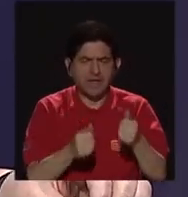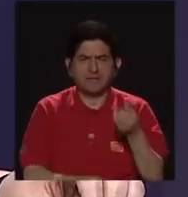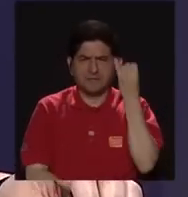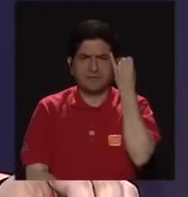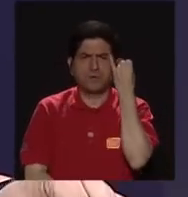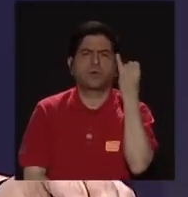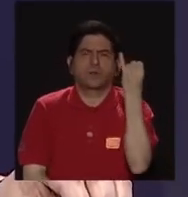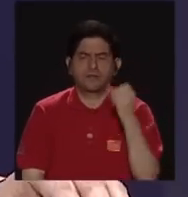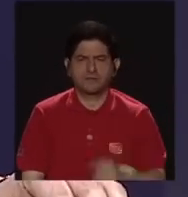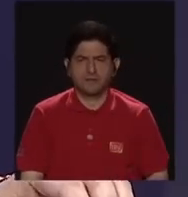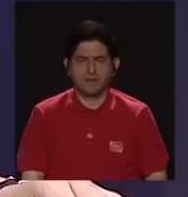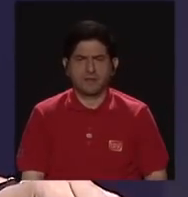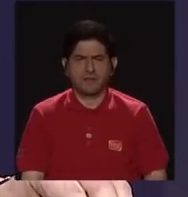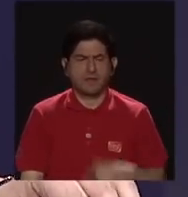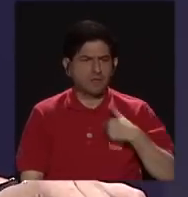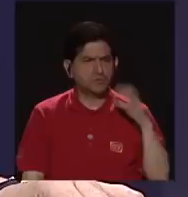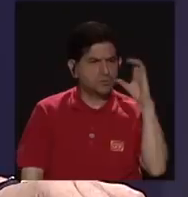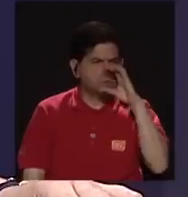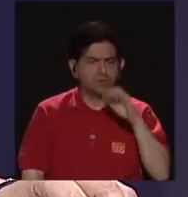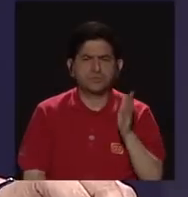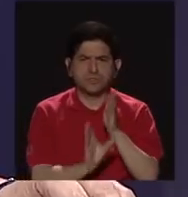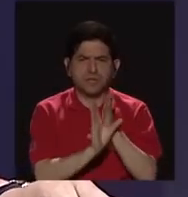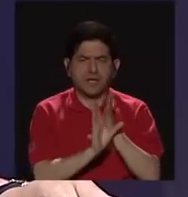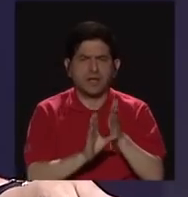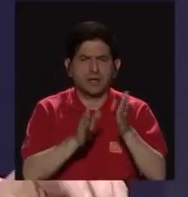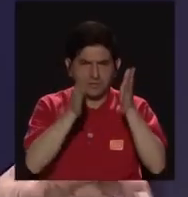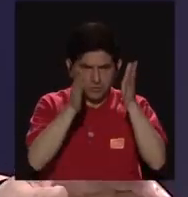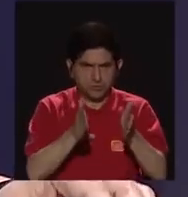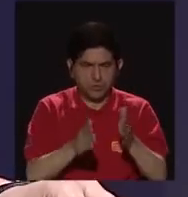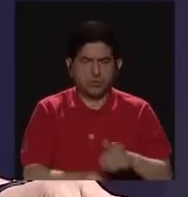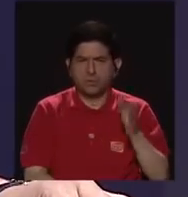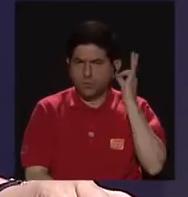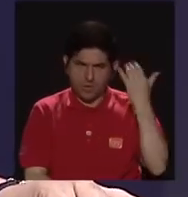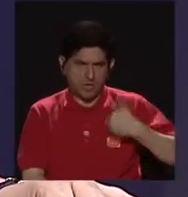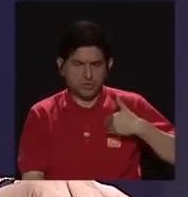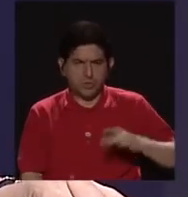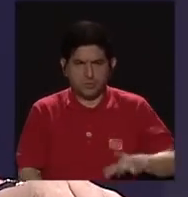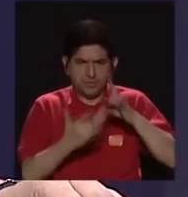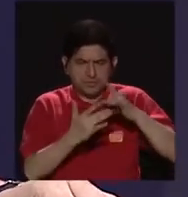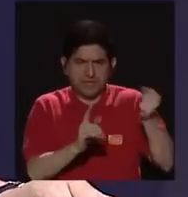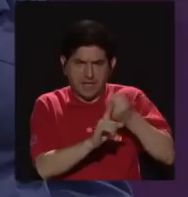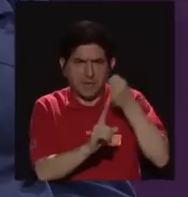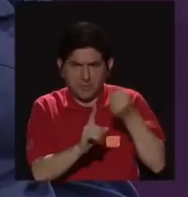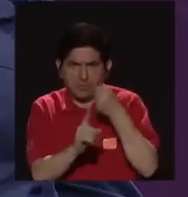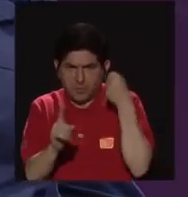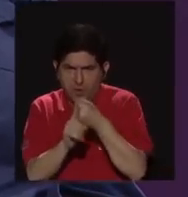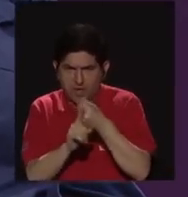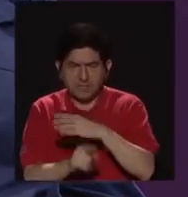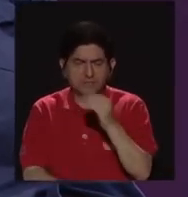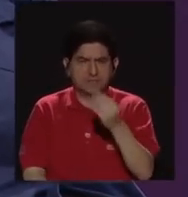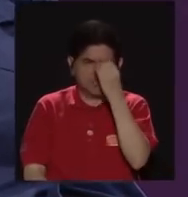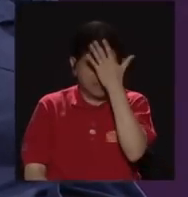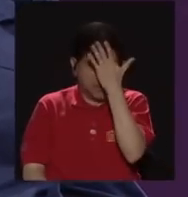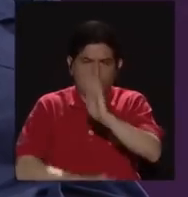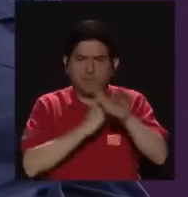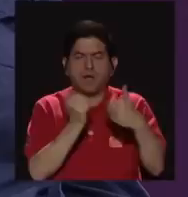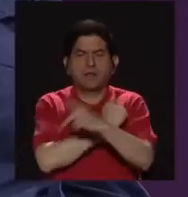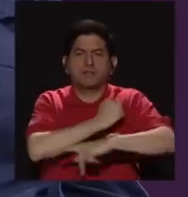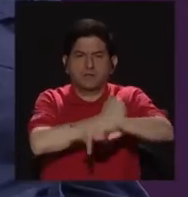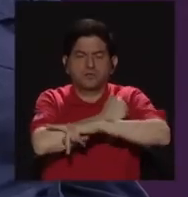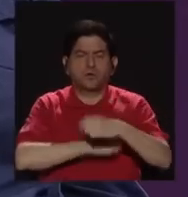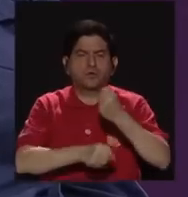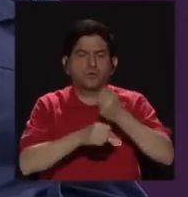iniciativa. Lo que hice fue reclutar a psicólogas y psicólogos especialistas en violencia y trauma de todo el país por